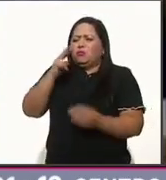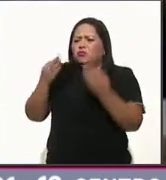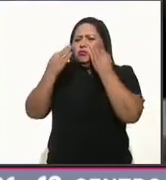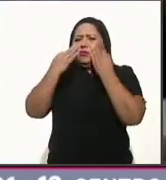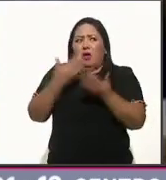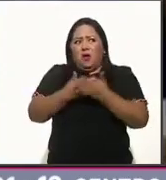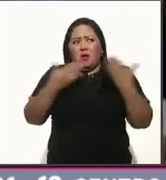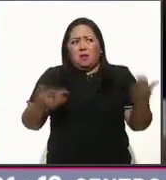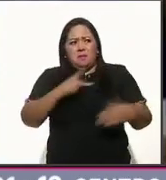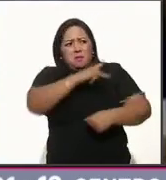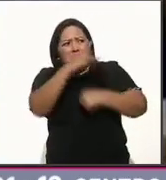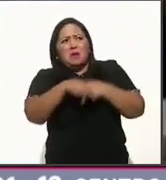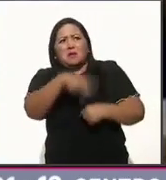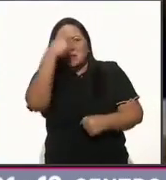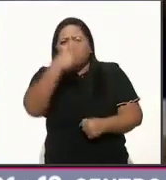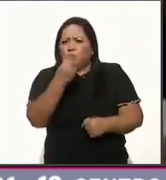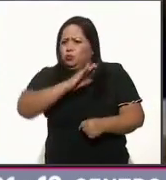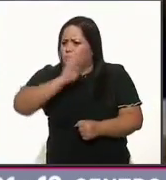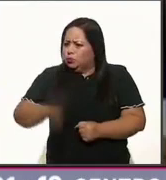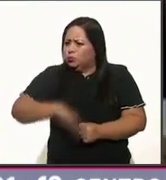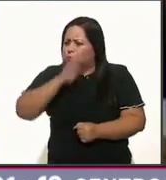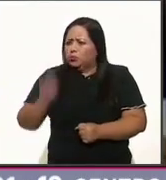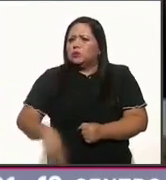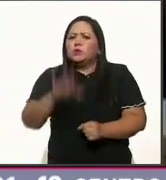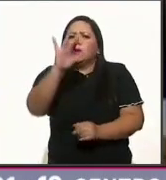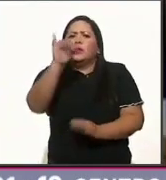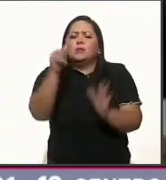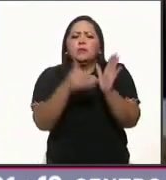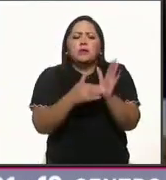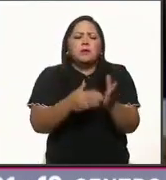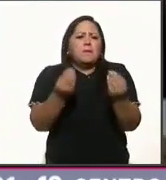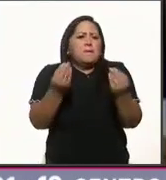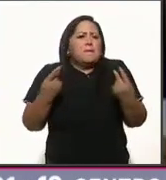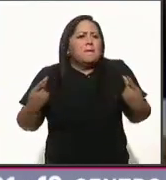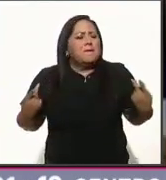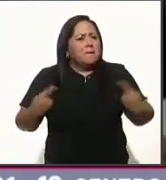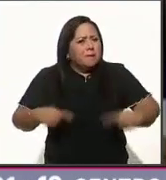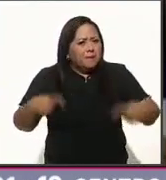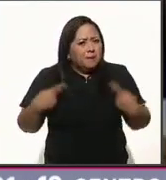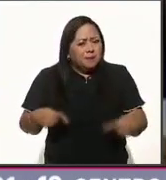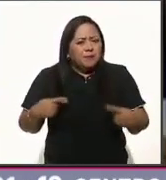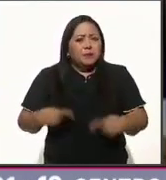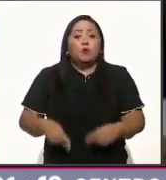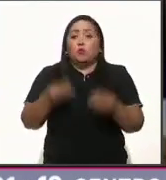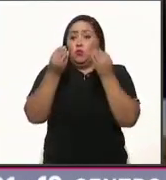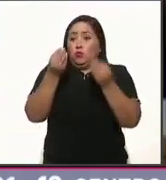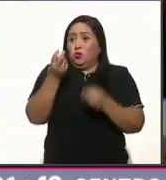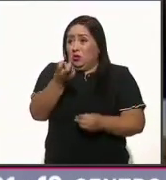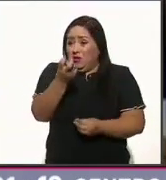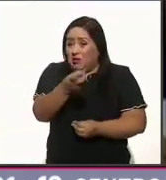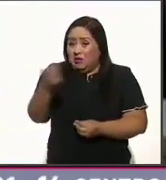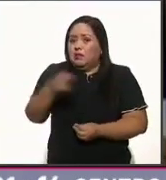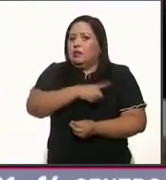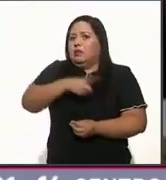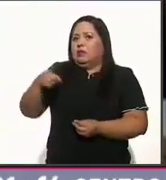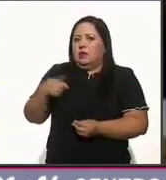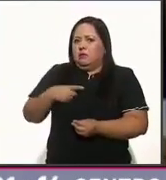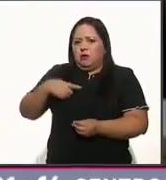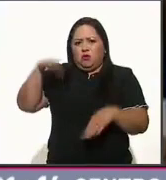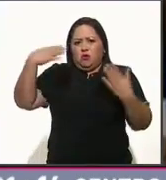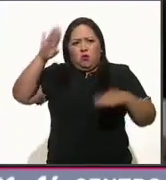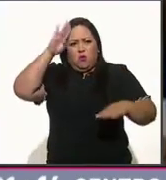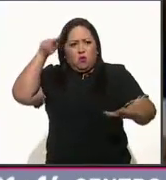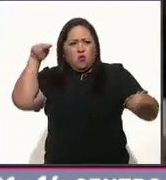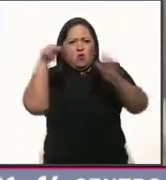El país está ensangrentado. Más de 56 mil muertos. Muchos de esos deben ser ejecuciones